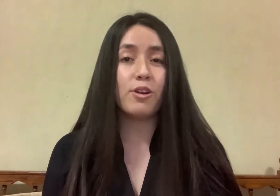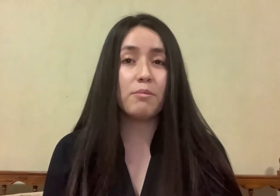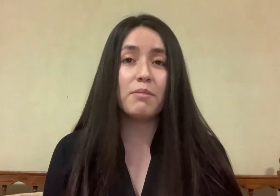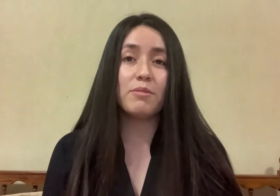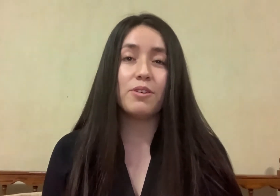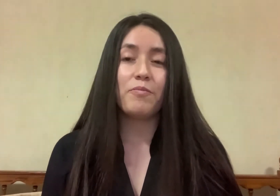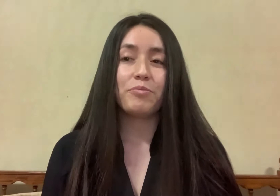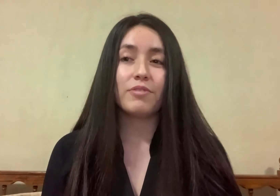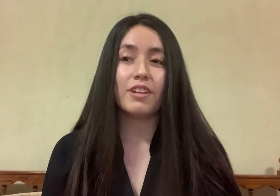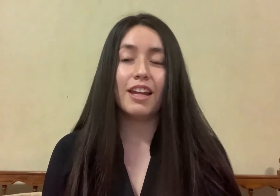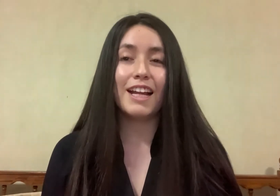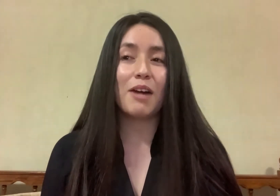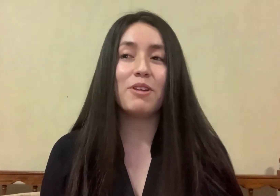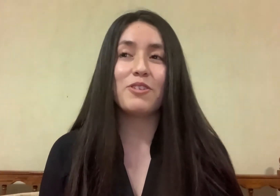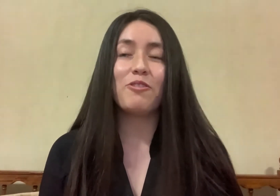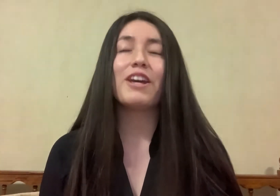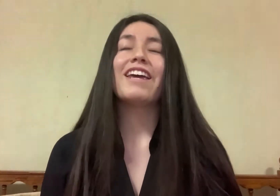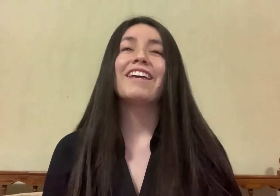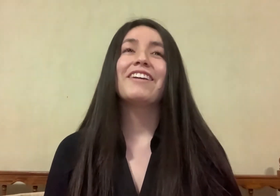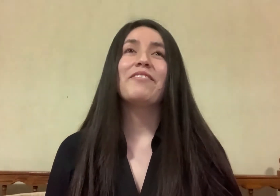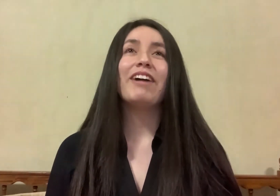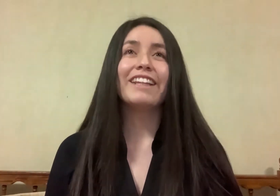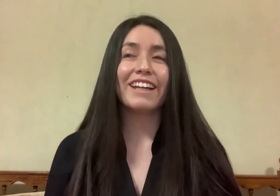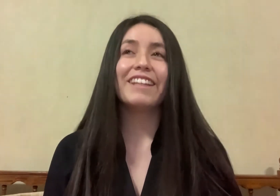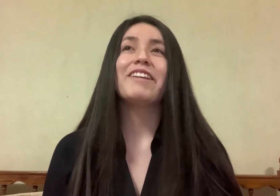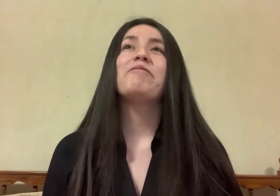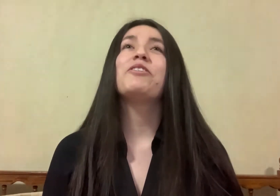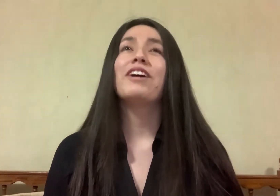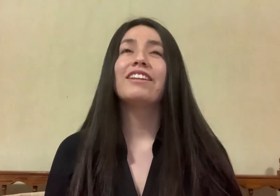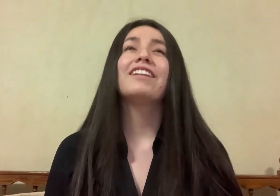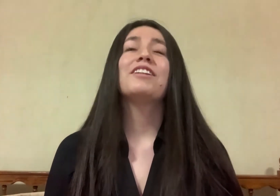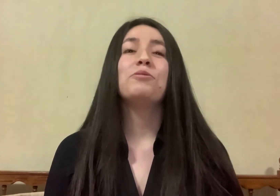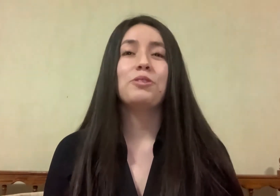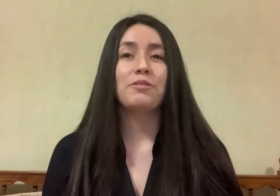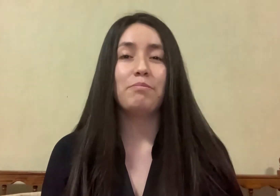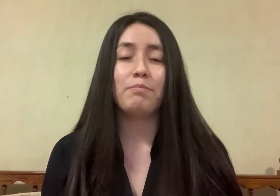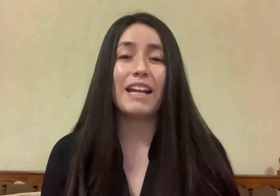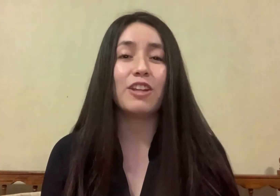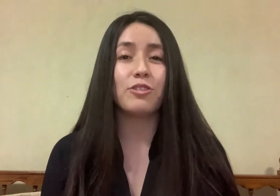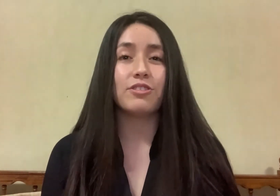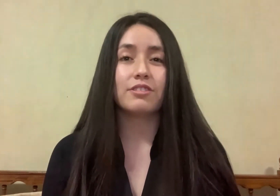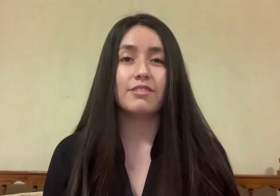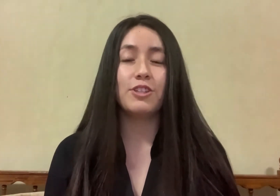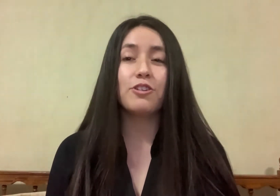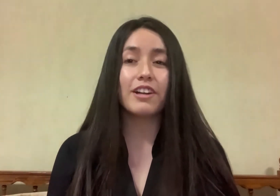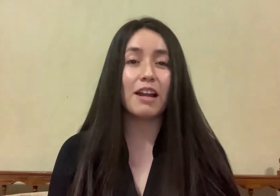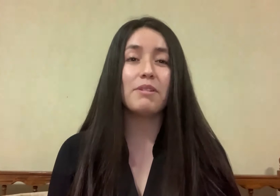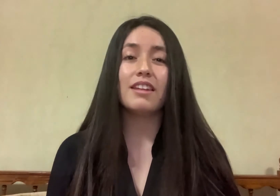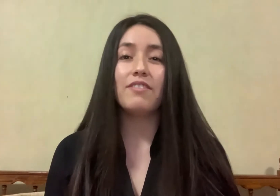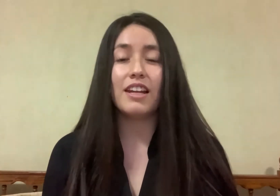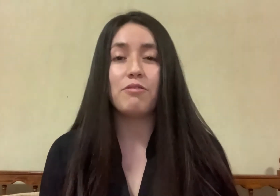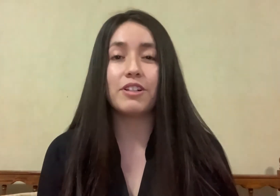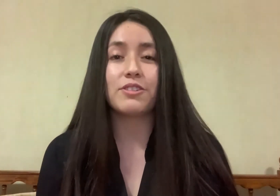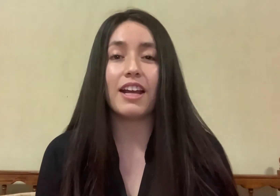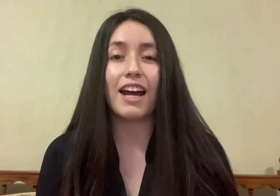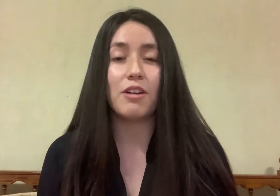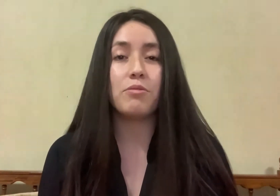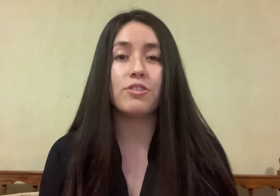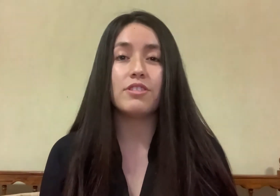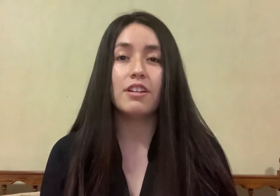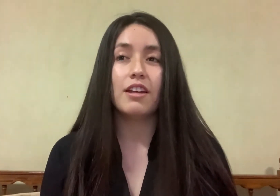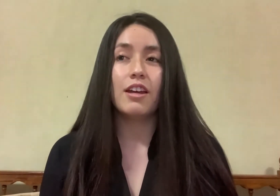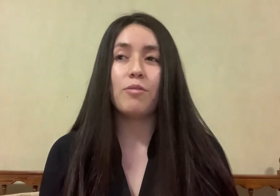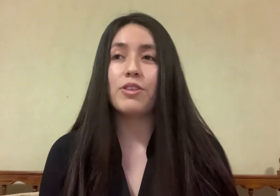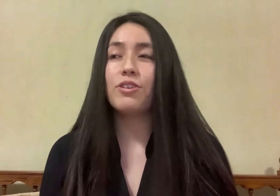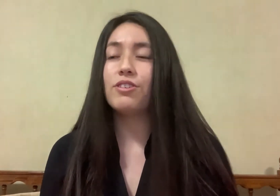Por lo mismo, el camino fue bastante, pero bastante duro para todos. Yo realmente vi el esfuerzo de cada